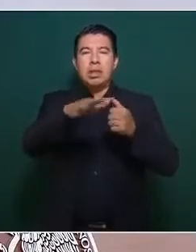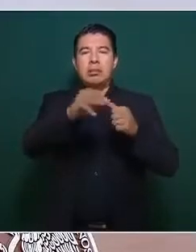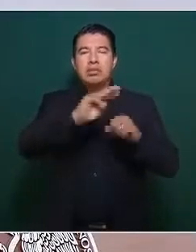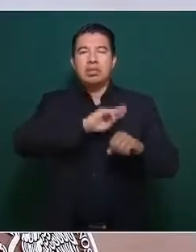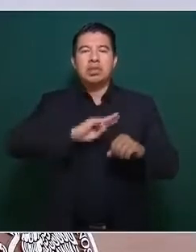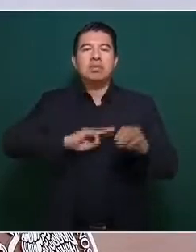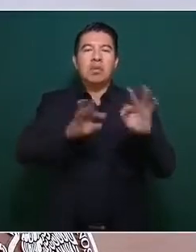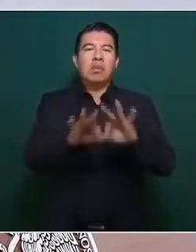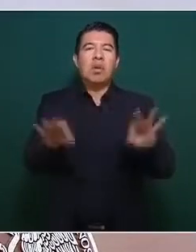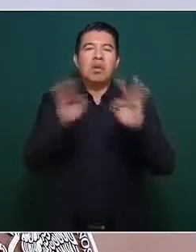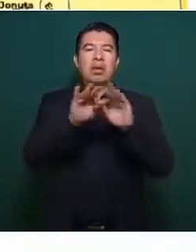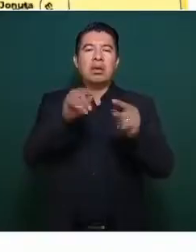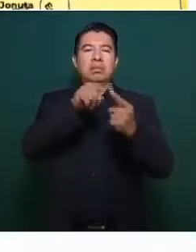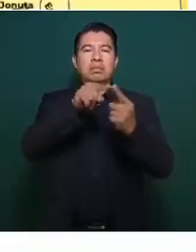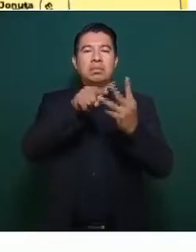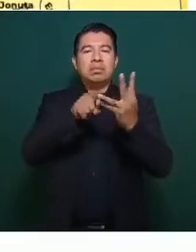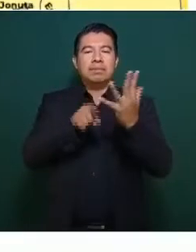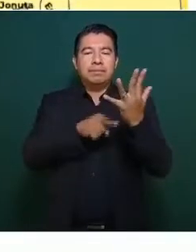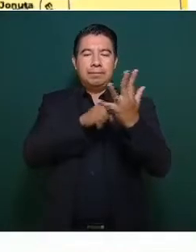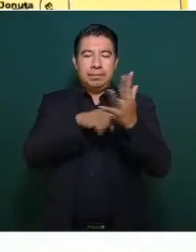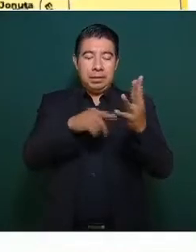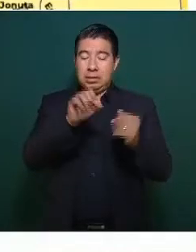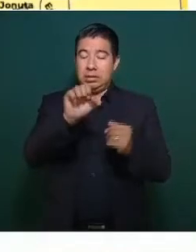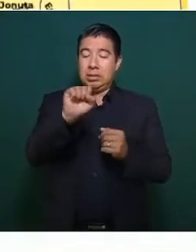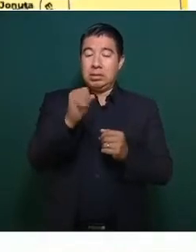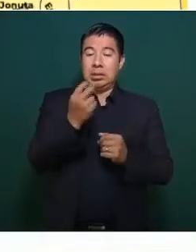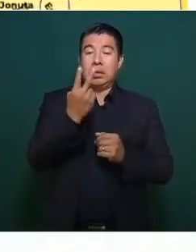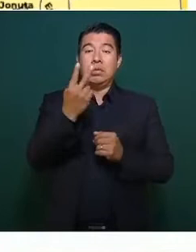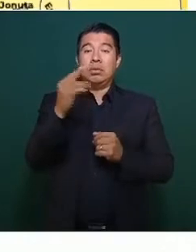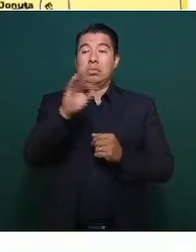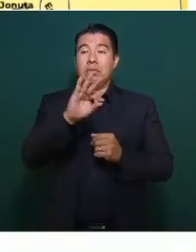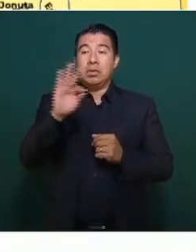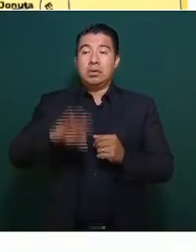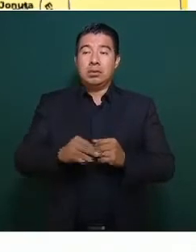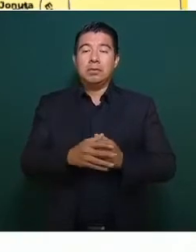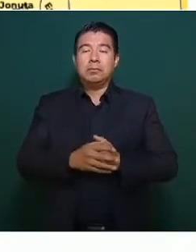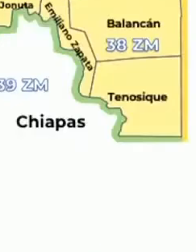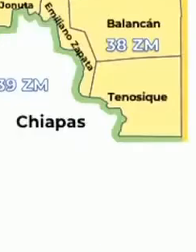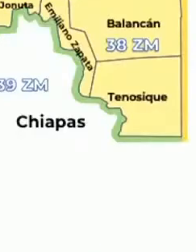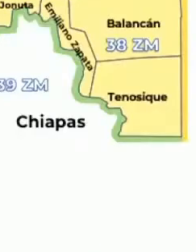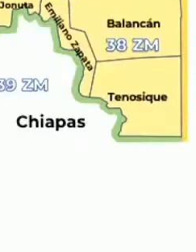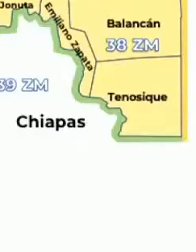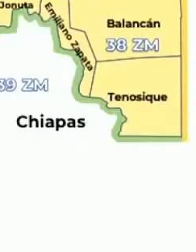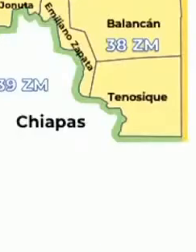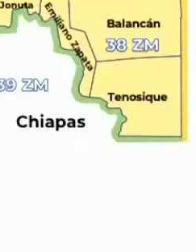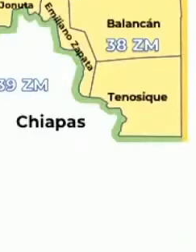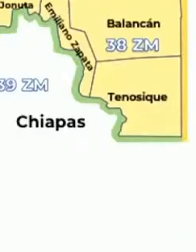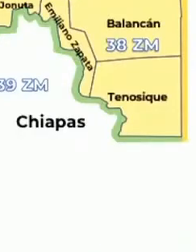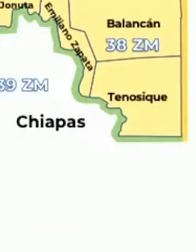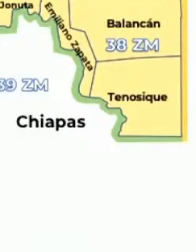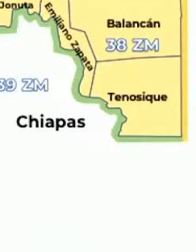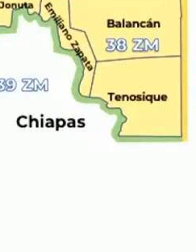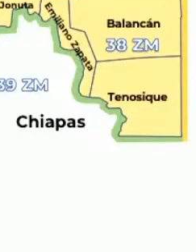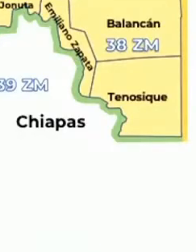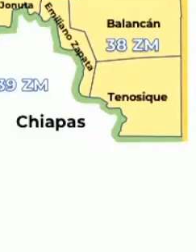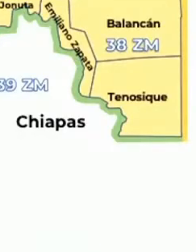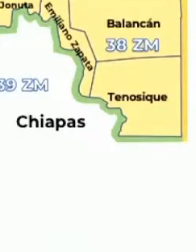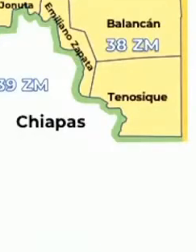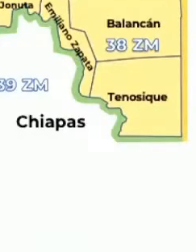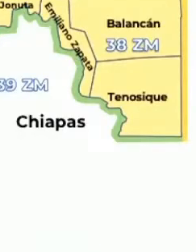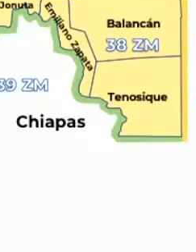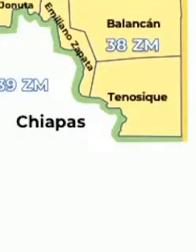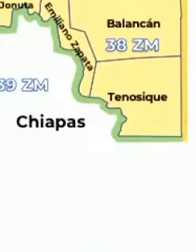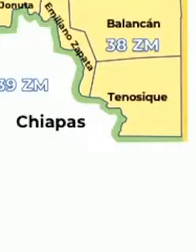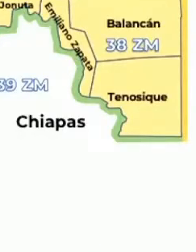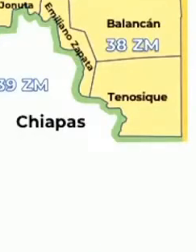el 62% de la población. Adelante, por favor. En